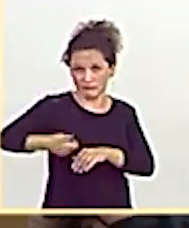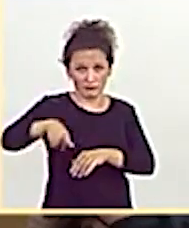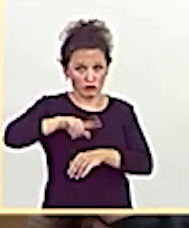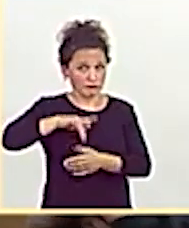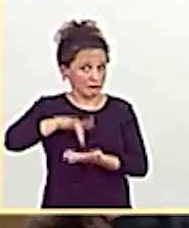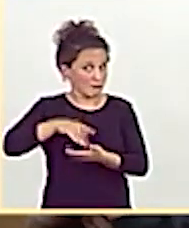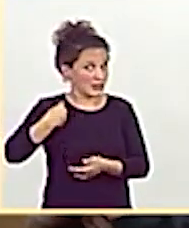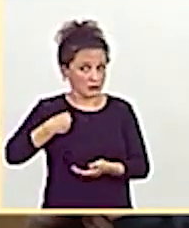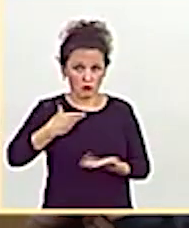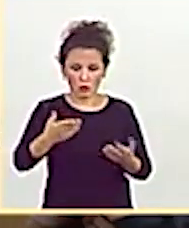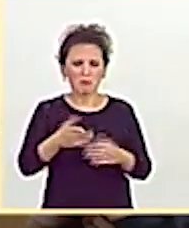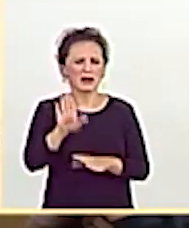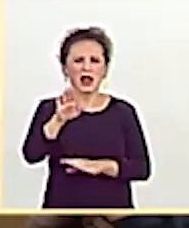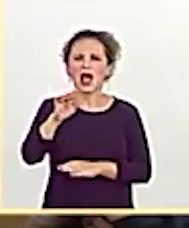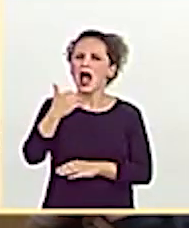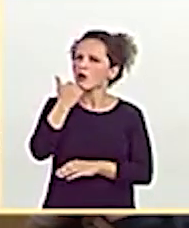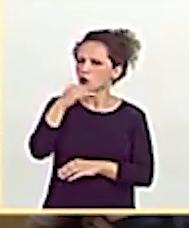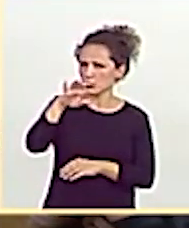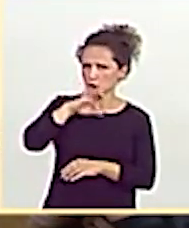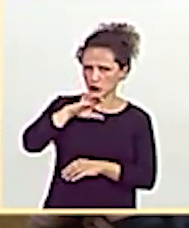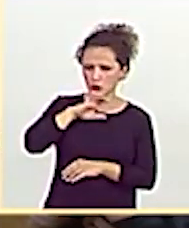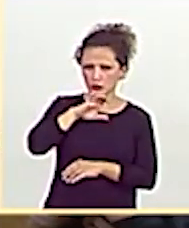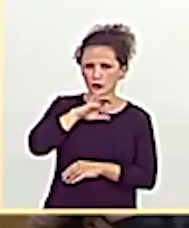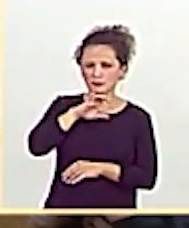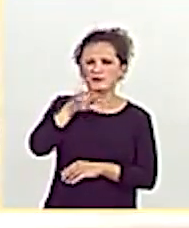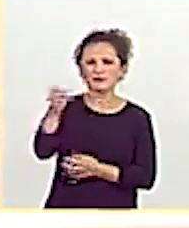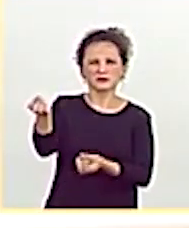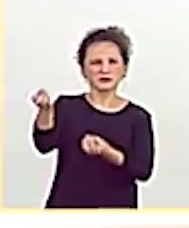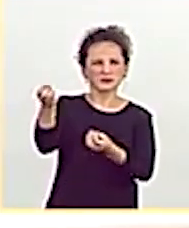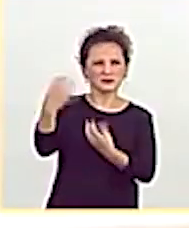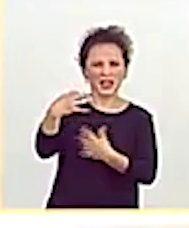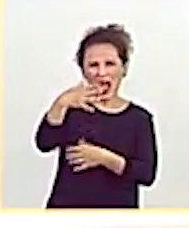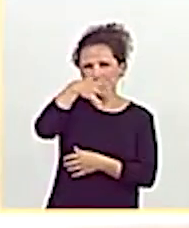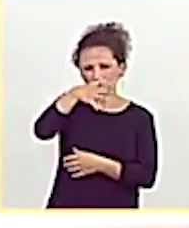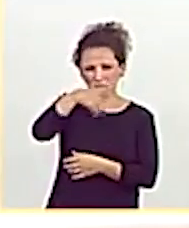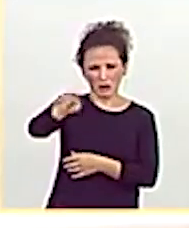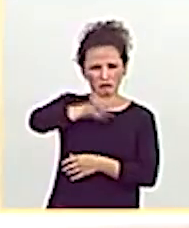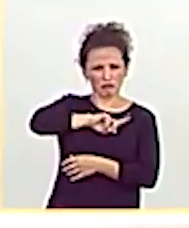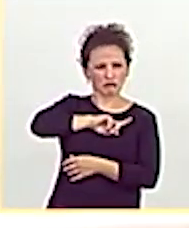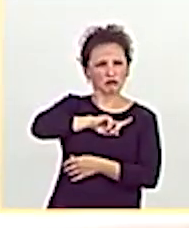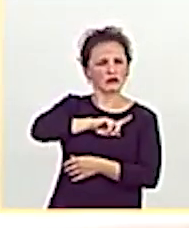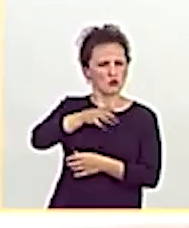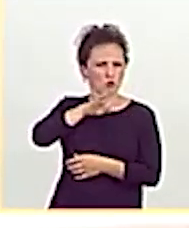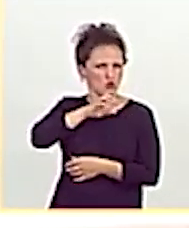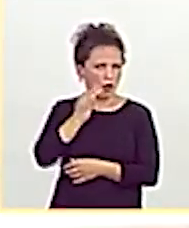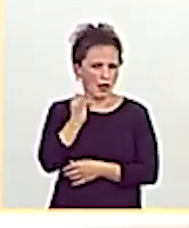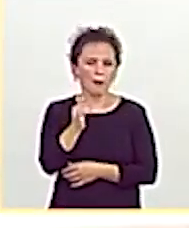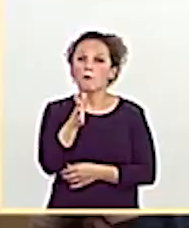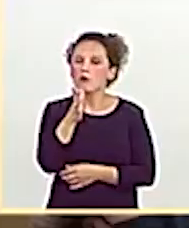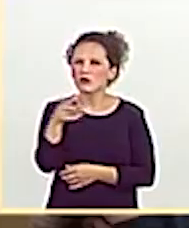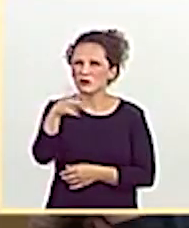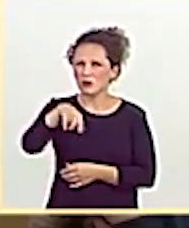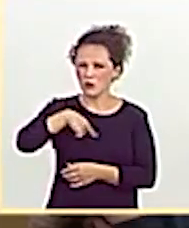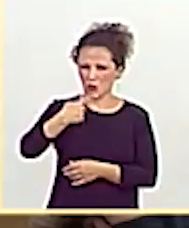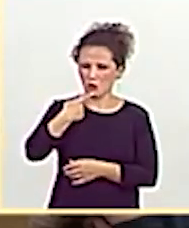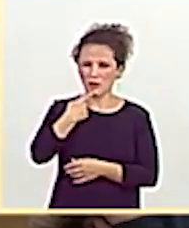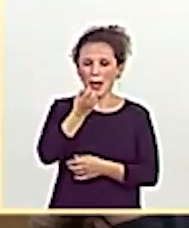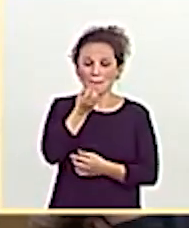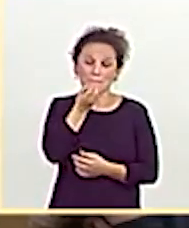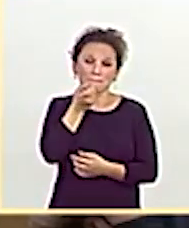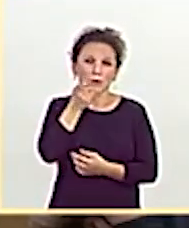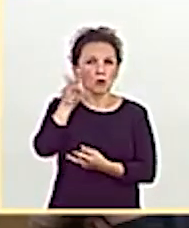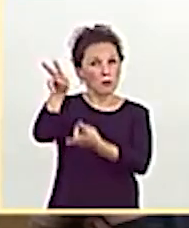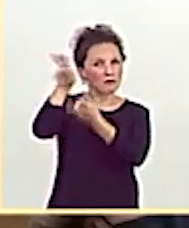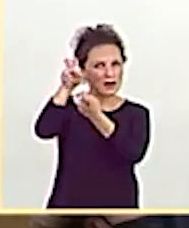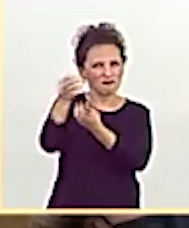Hay algo curioso en las cosas sobre las que ustedes nos acusan. Ustedes nos han acusado de tener cuentas en paraísos fiscales.